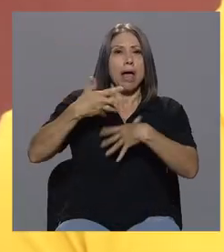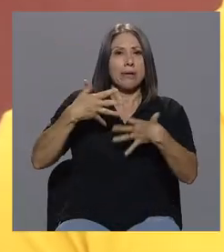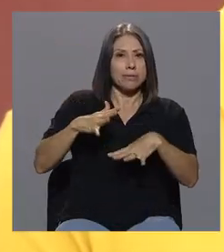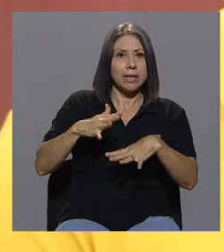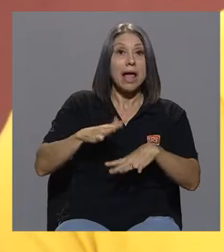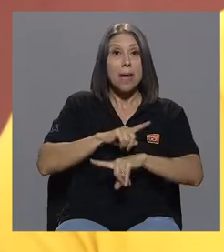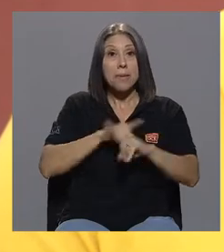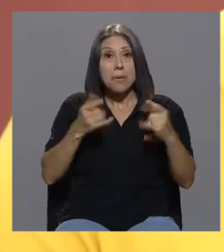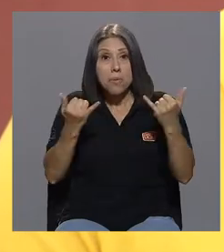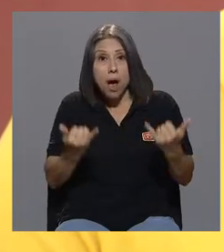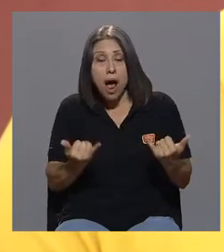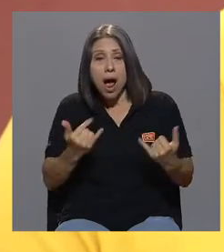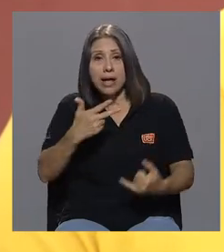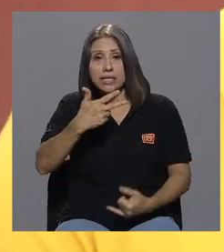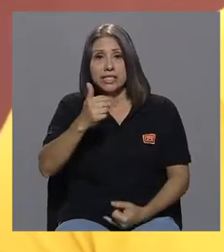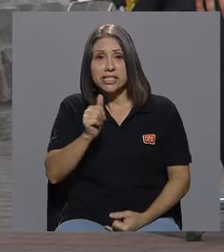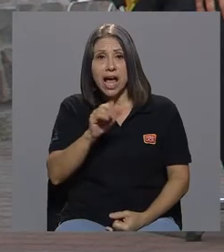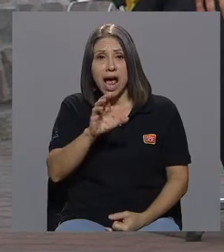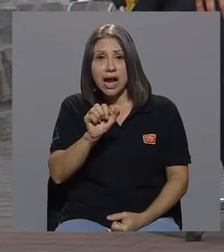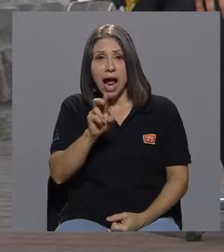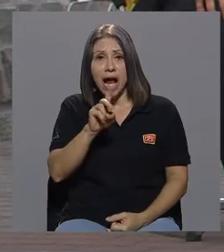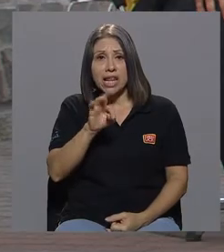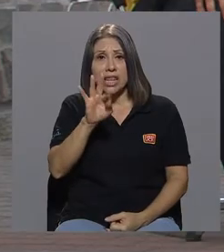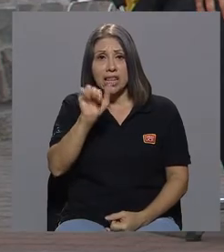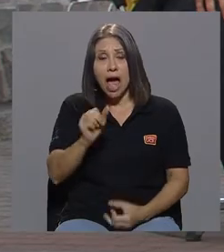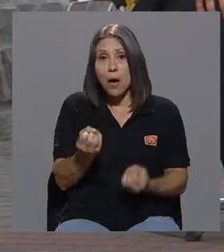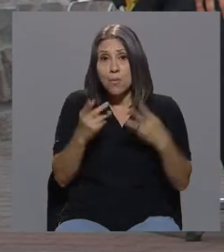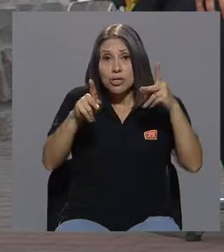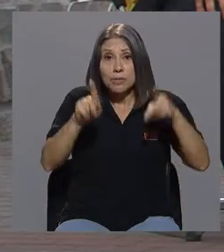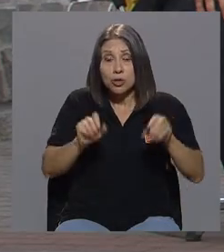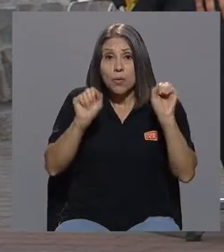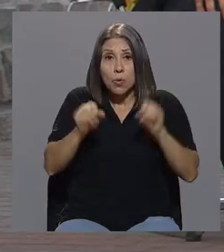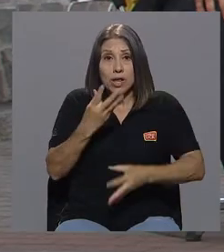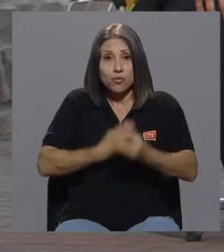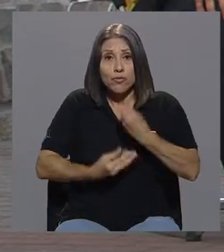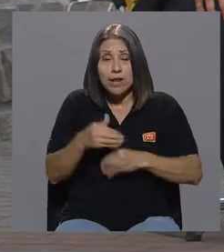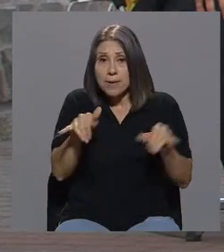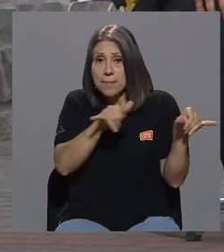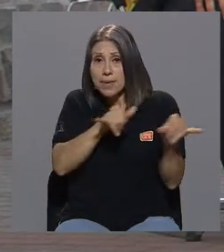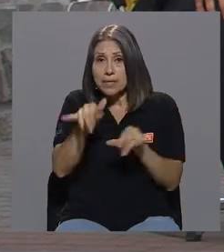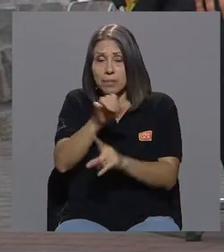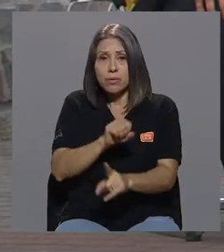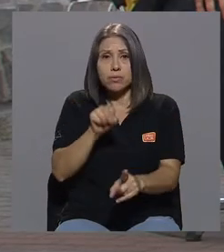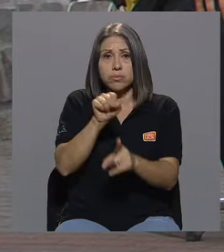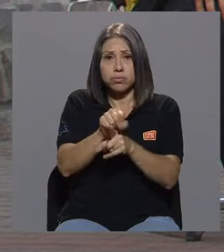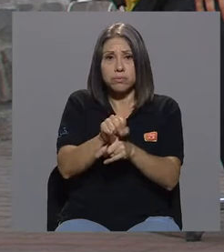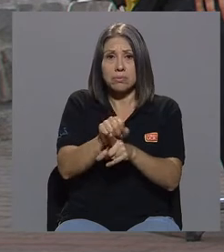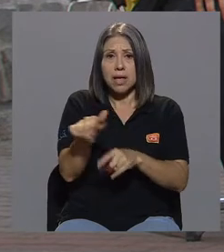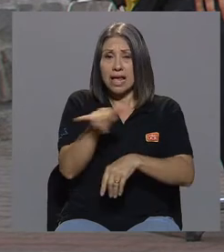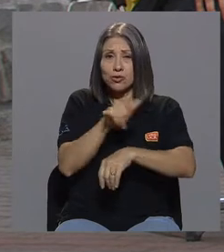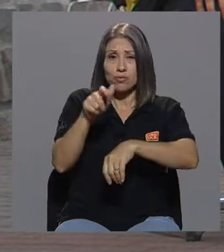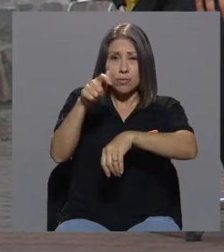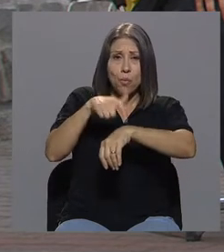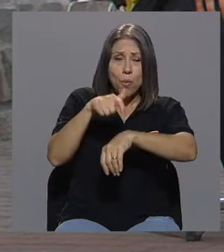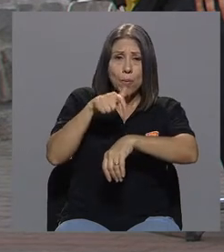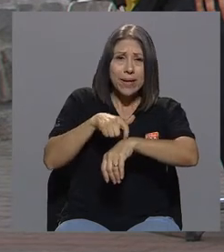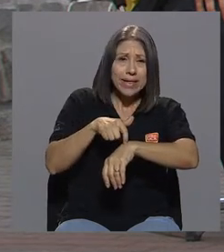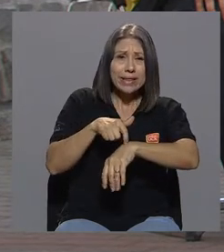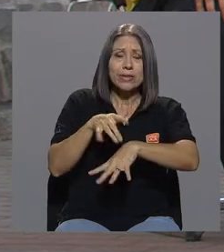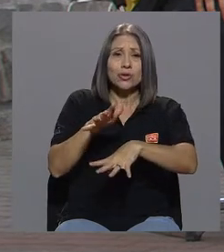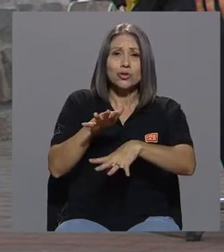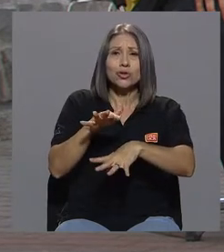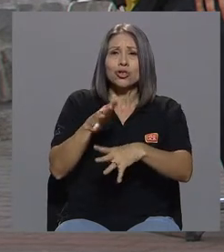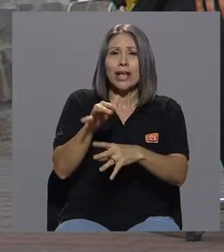podrían sufrir esos mismos cautiverios, esos mismos momentos en los que de alguna manera la situación de